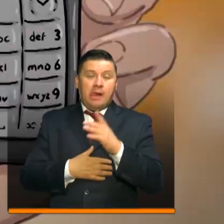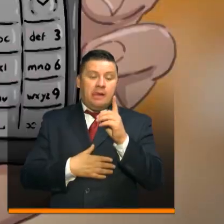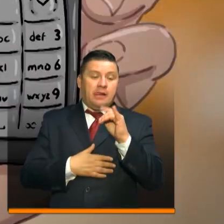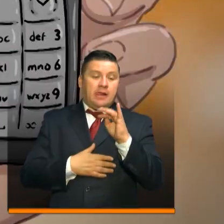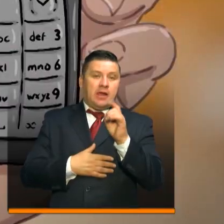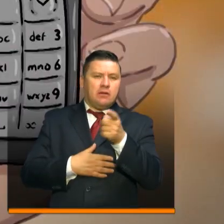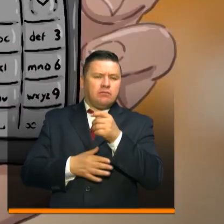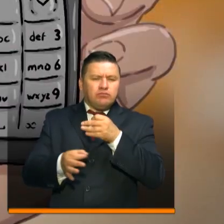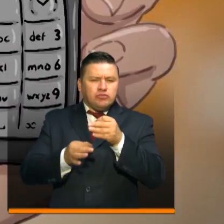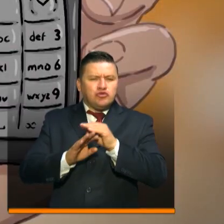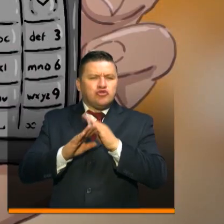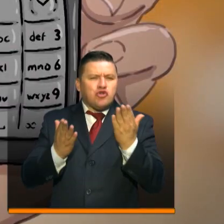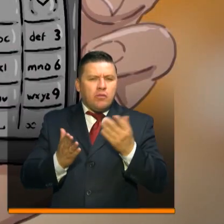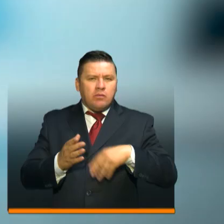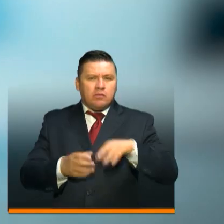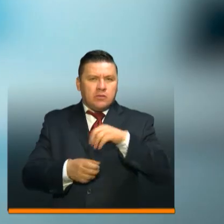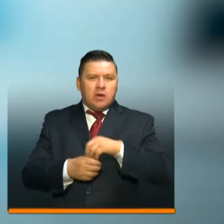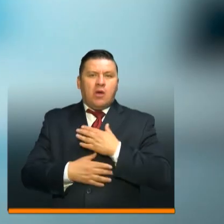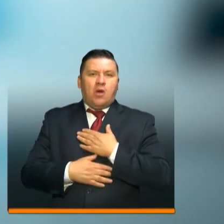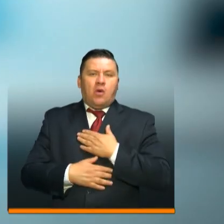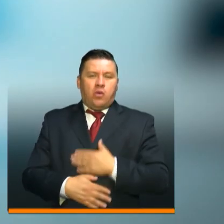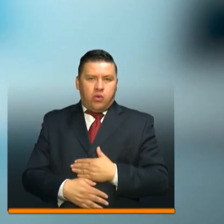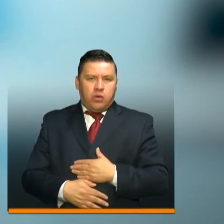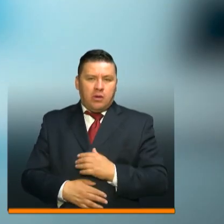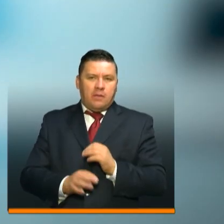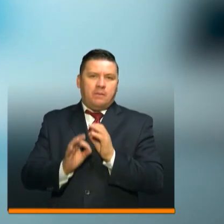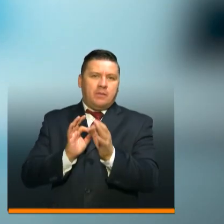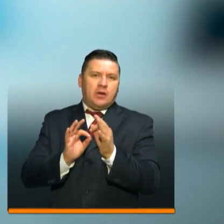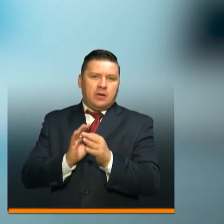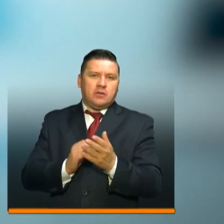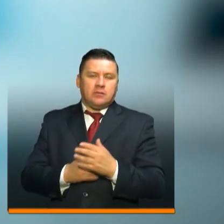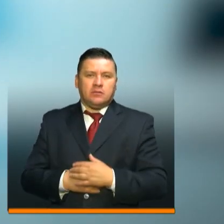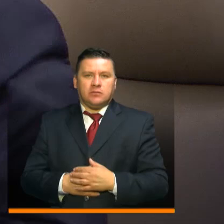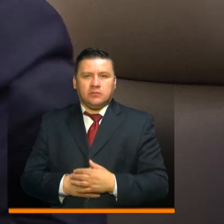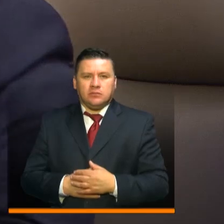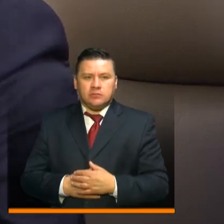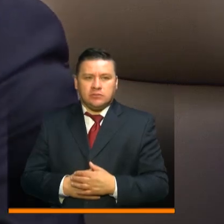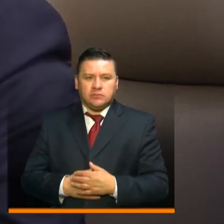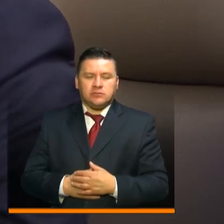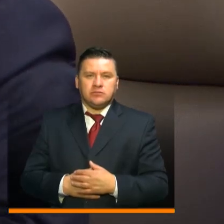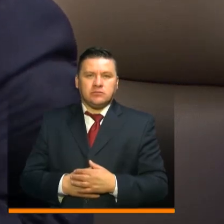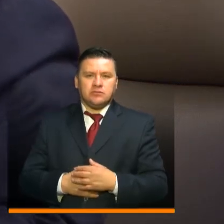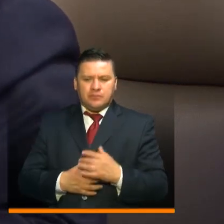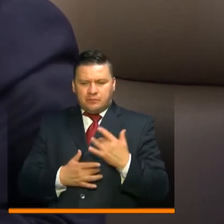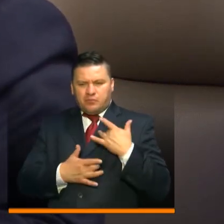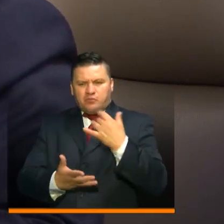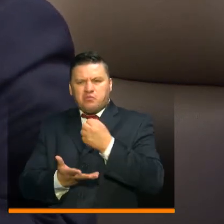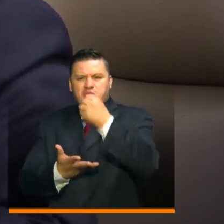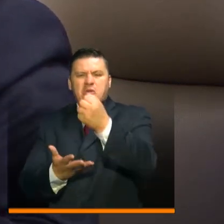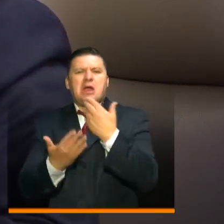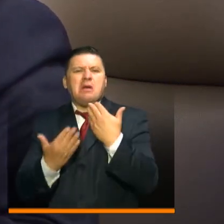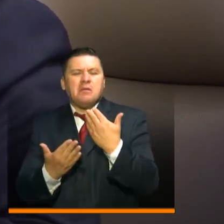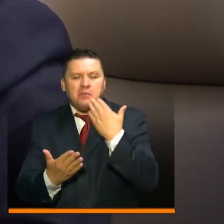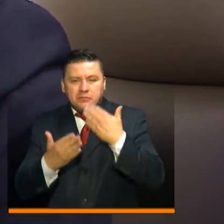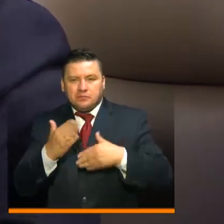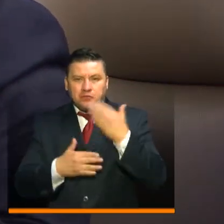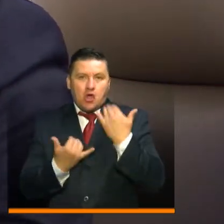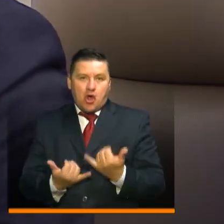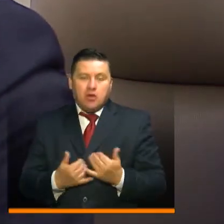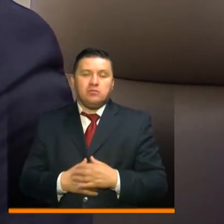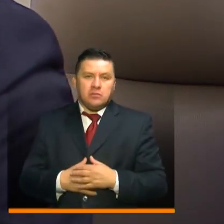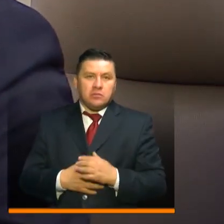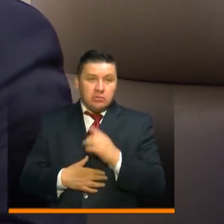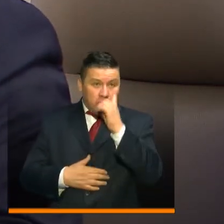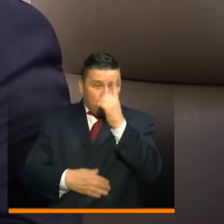explicó cómo los beneficiarios recibirán el giro de ingreso solidario. Ingreso solidario lo que va a permitir a partir de hoy es que